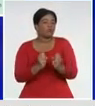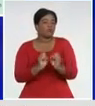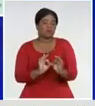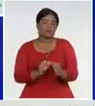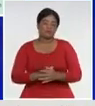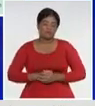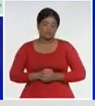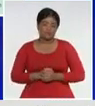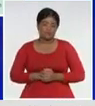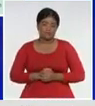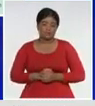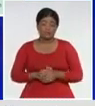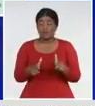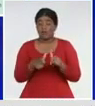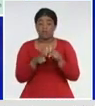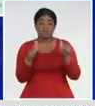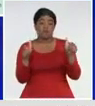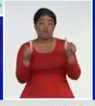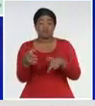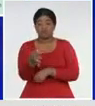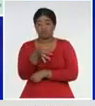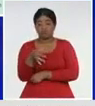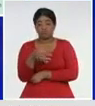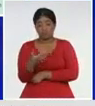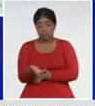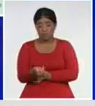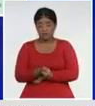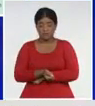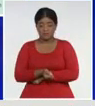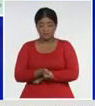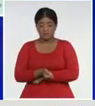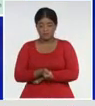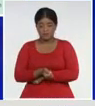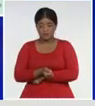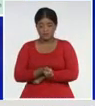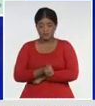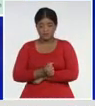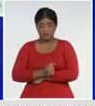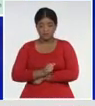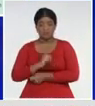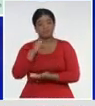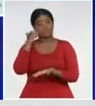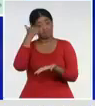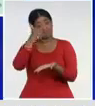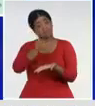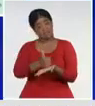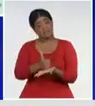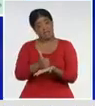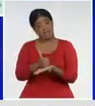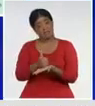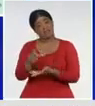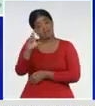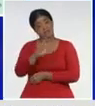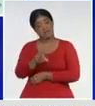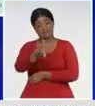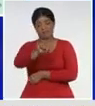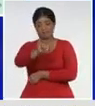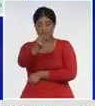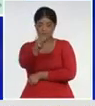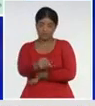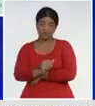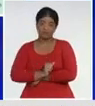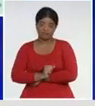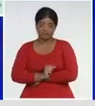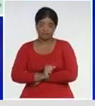el mayor número, como ha ocurrido, en esta provincia, de su municipio, Cabecera, 16, Camagüey,